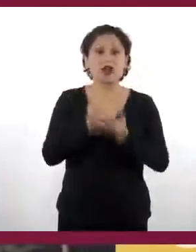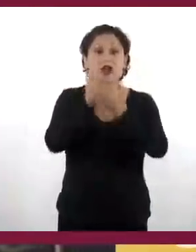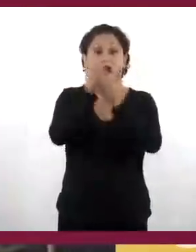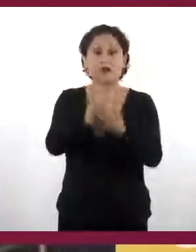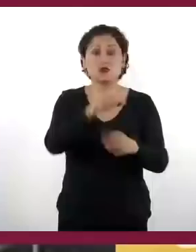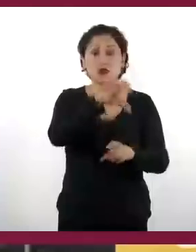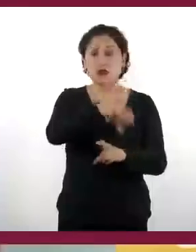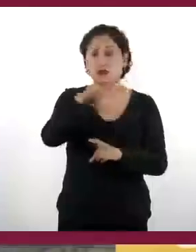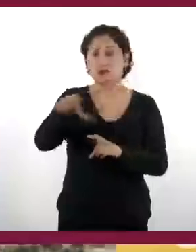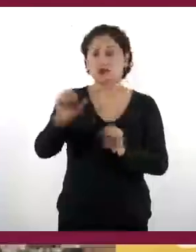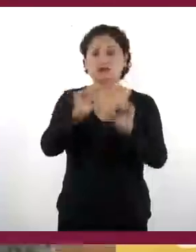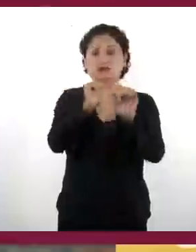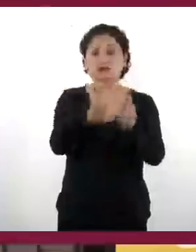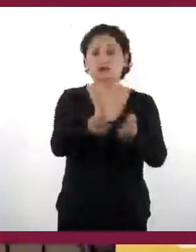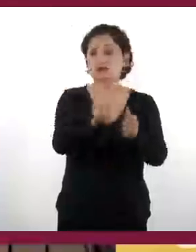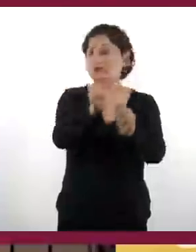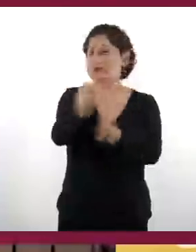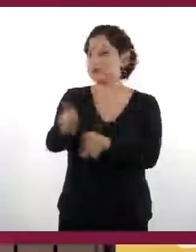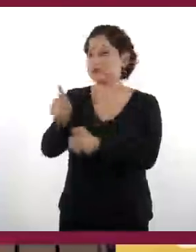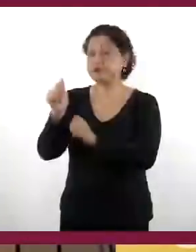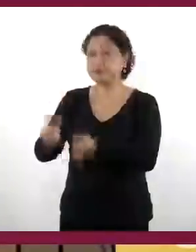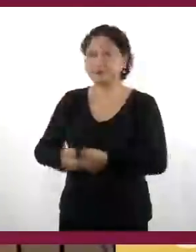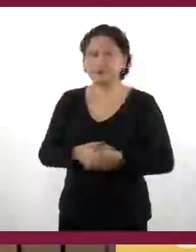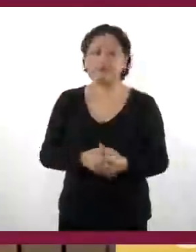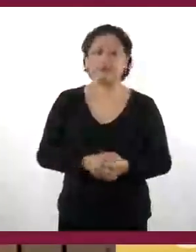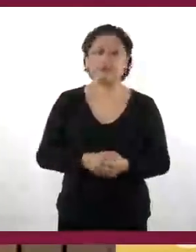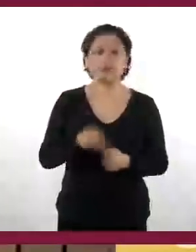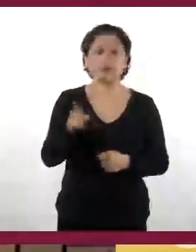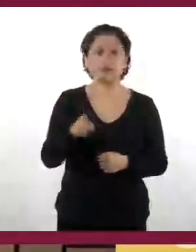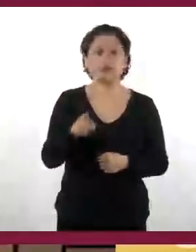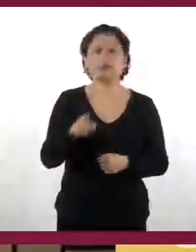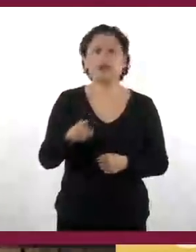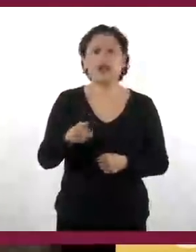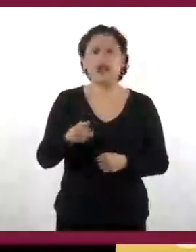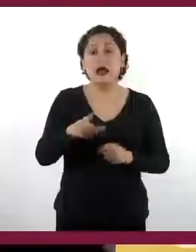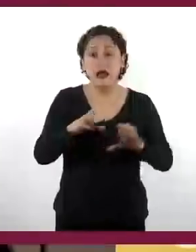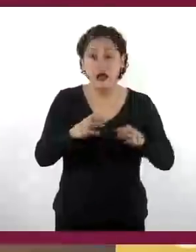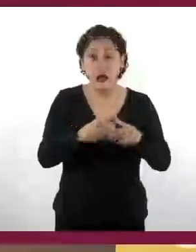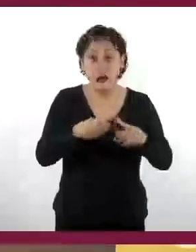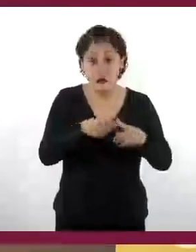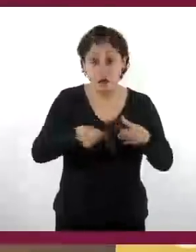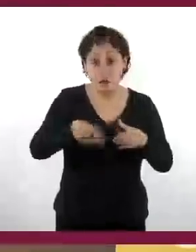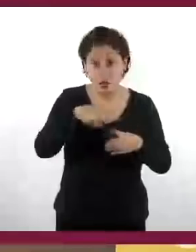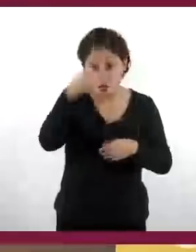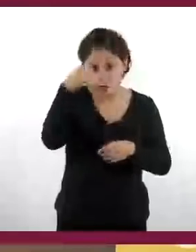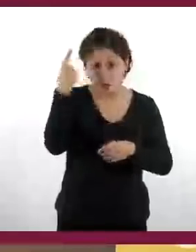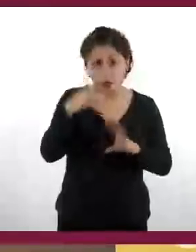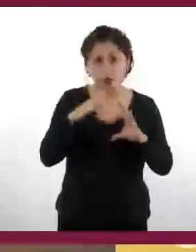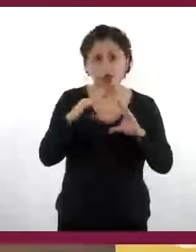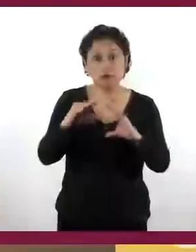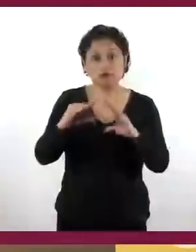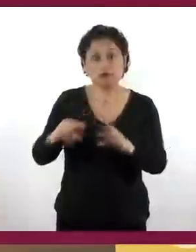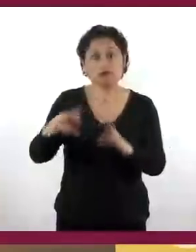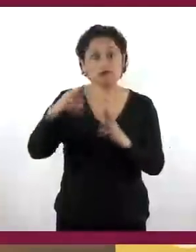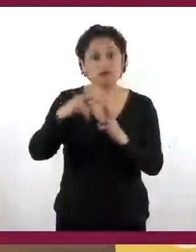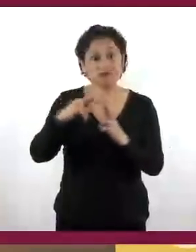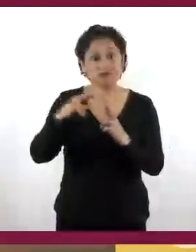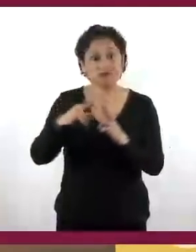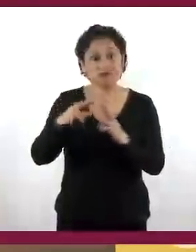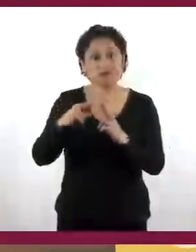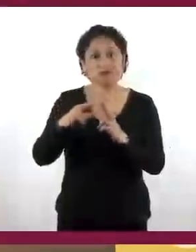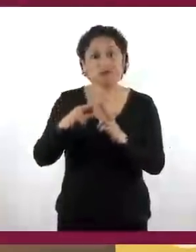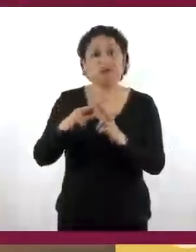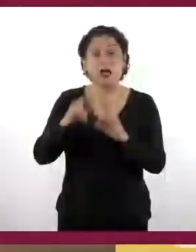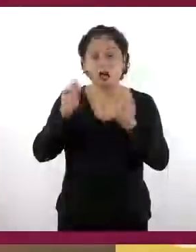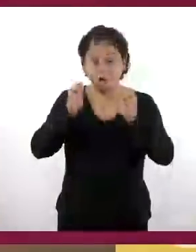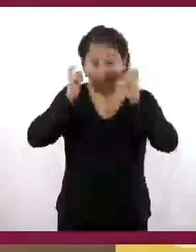de poblaciones. Para impulsar su labor evangelizadora, en el norte de Nueva España, los frailes franciscanos